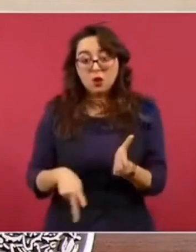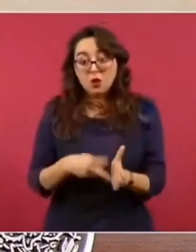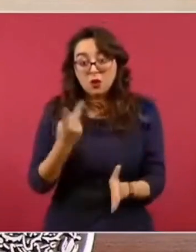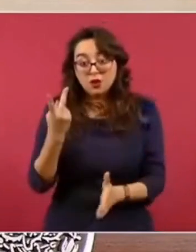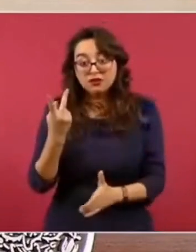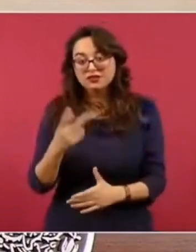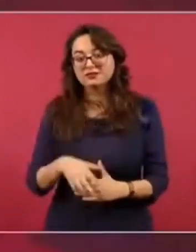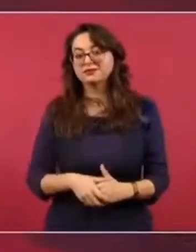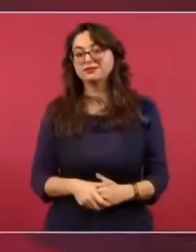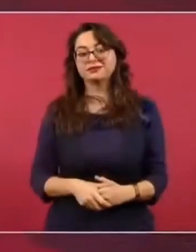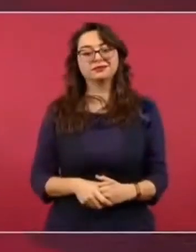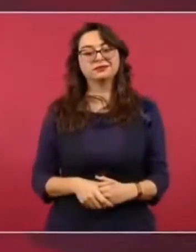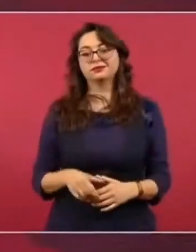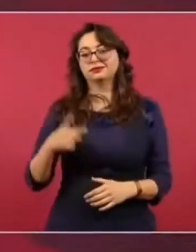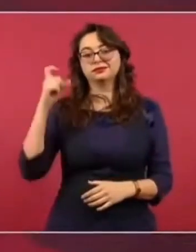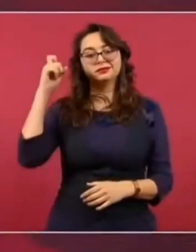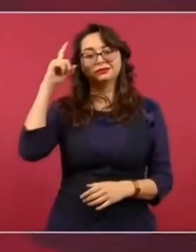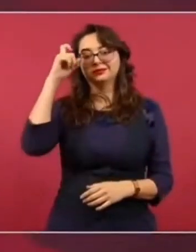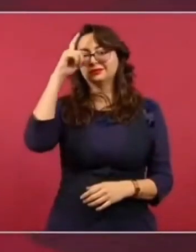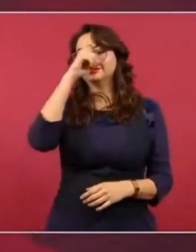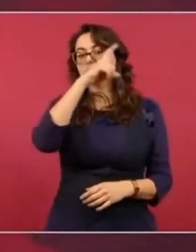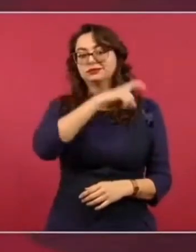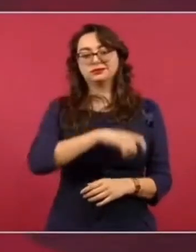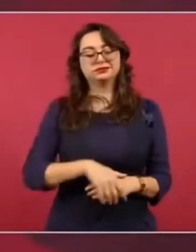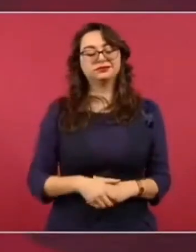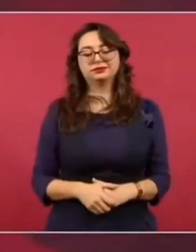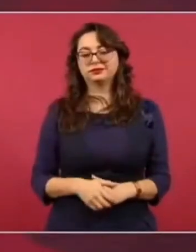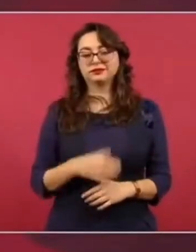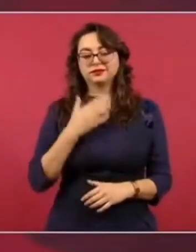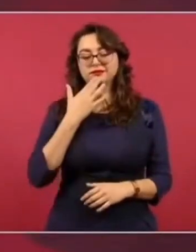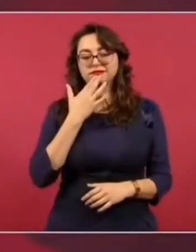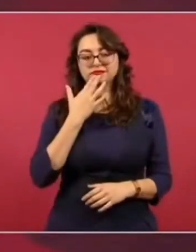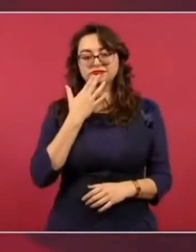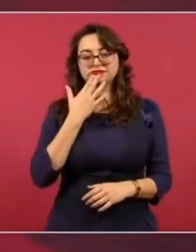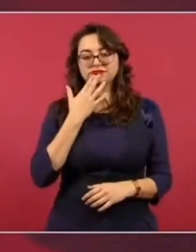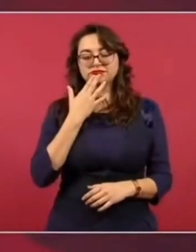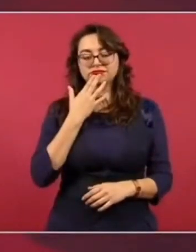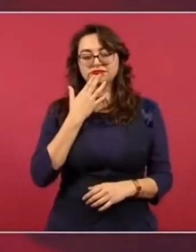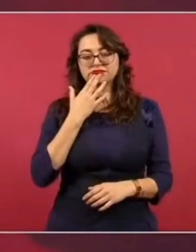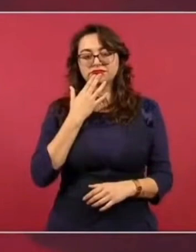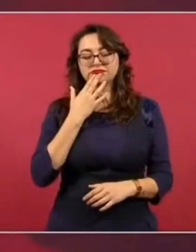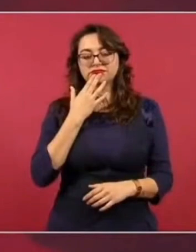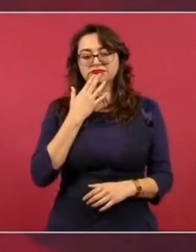resuelva. No el pueblo. Mucho menos el pueblo raso.